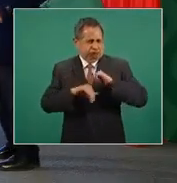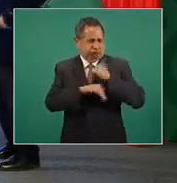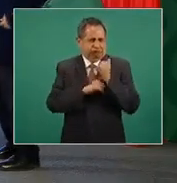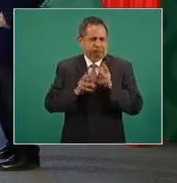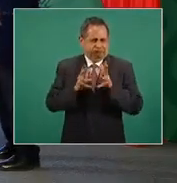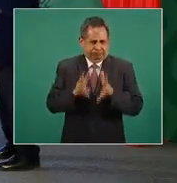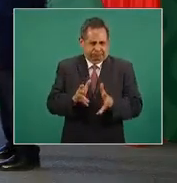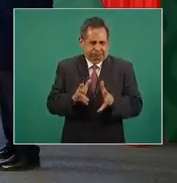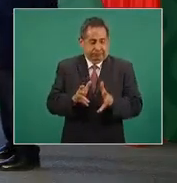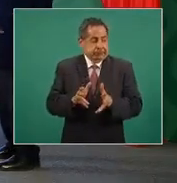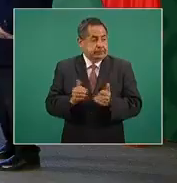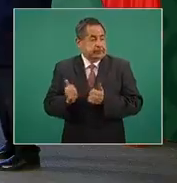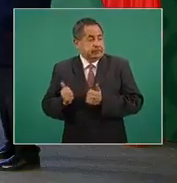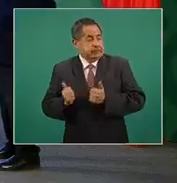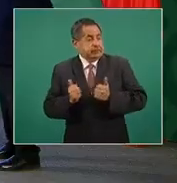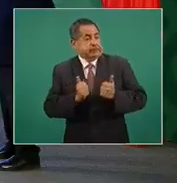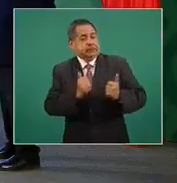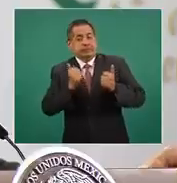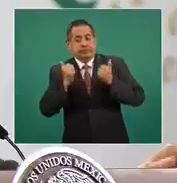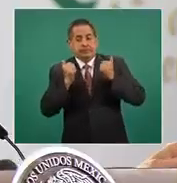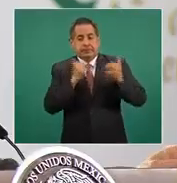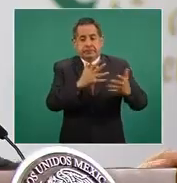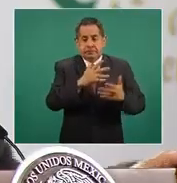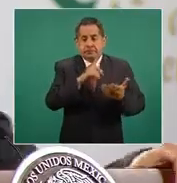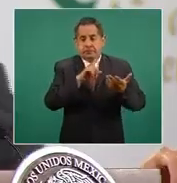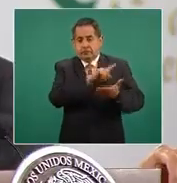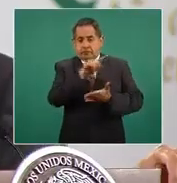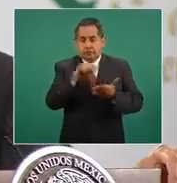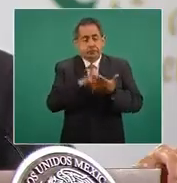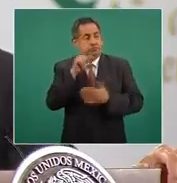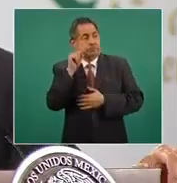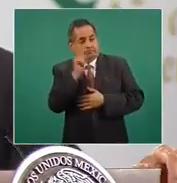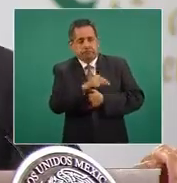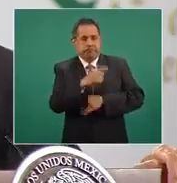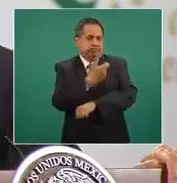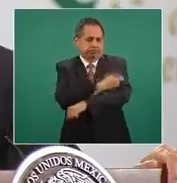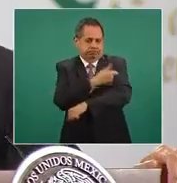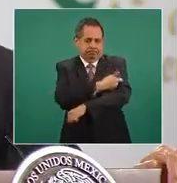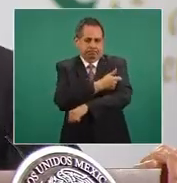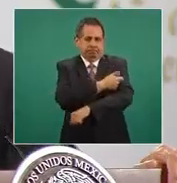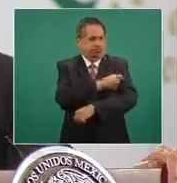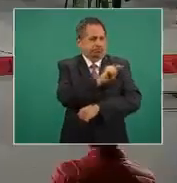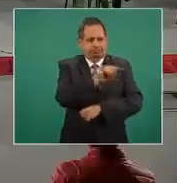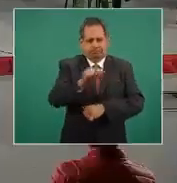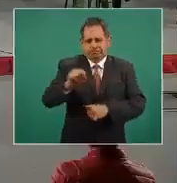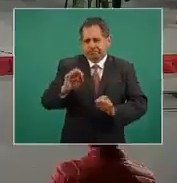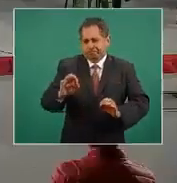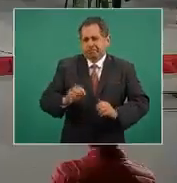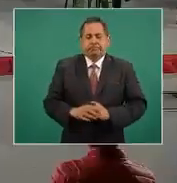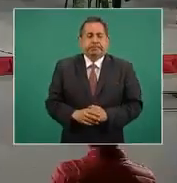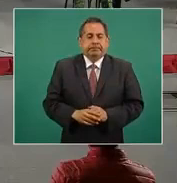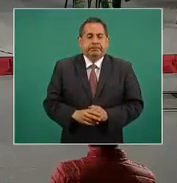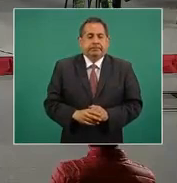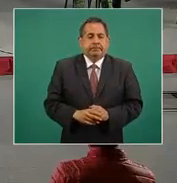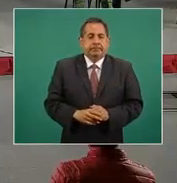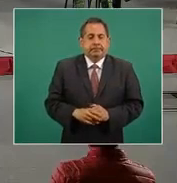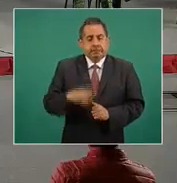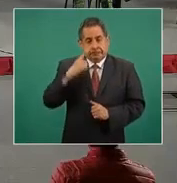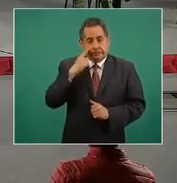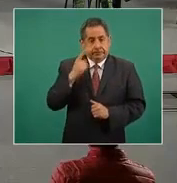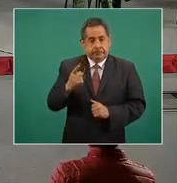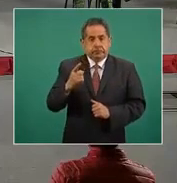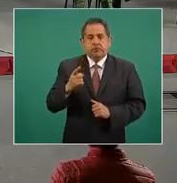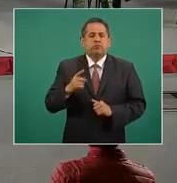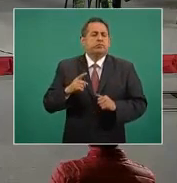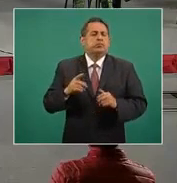La siguiente, por favor. Aquí vemos la trayectoria lineal que ha tenido esta vacunación, hasta el momento 87